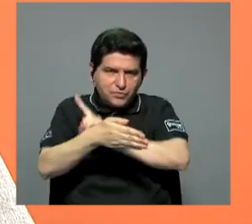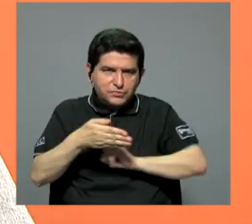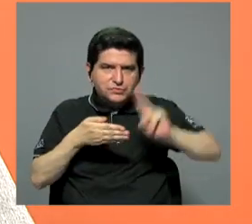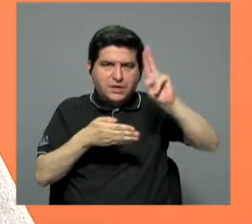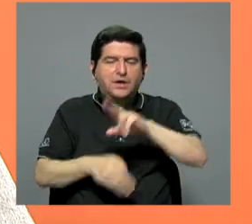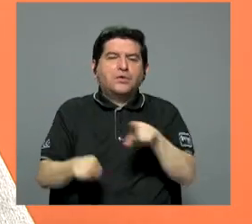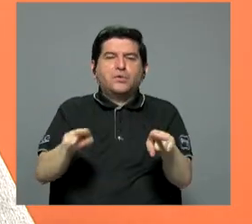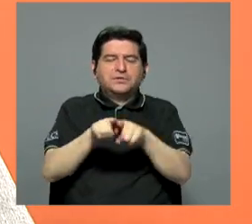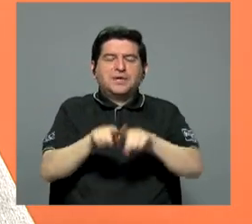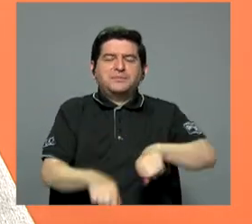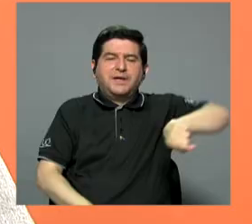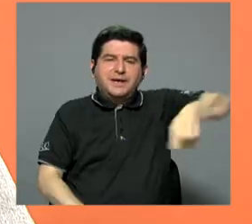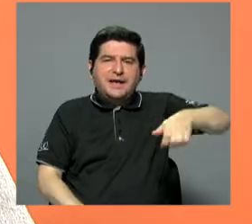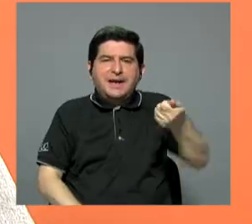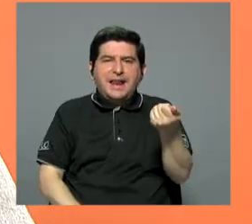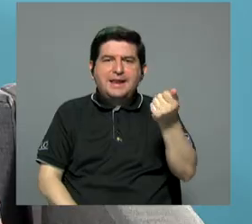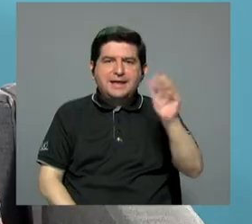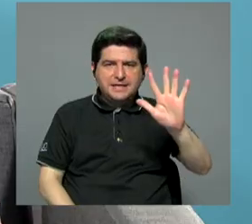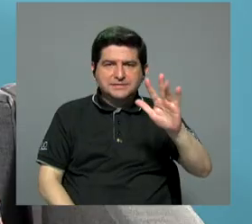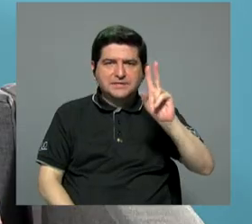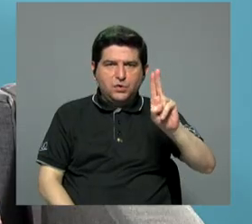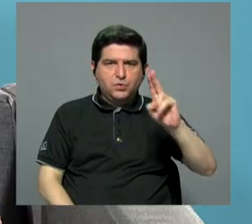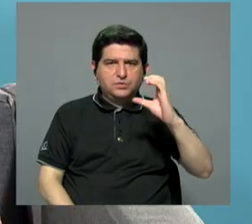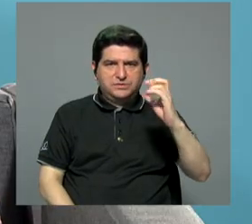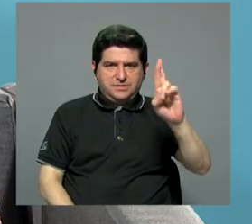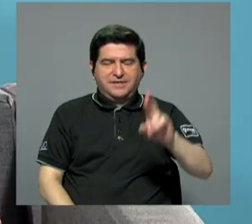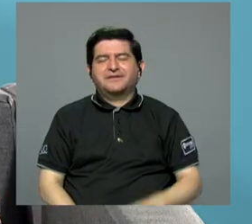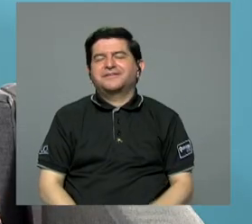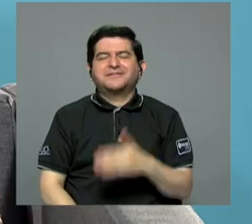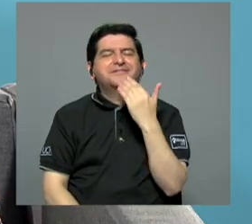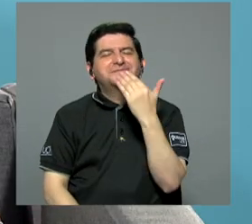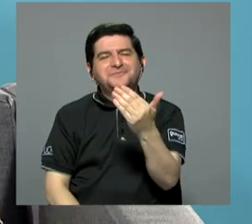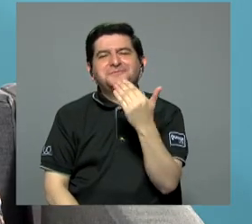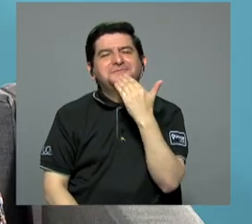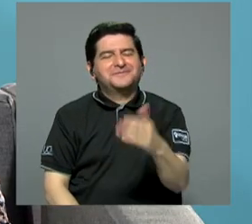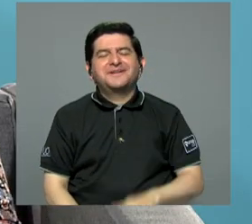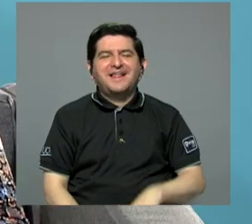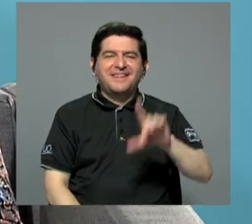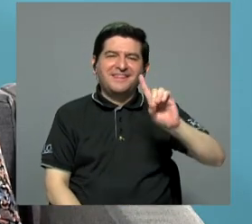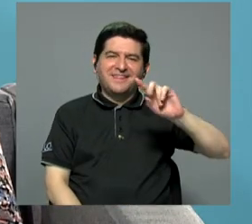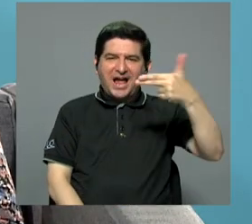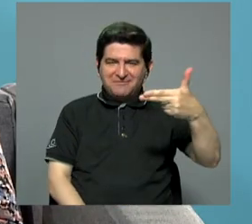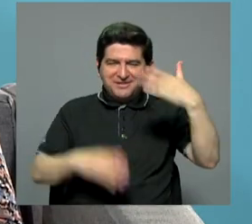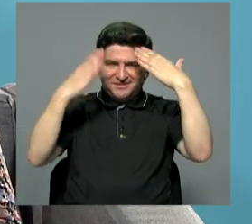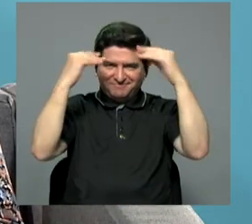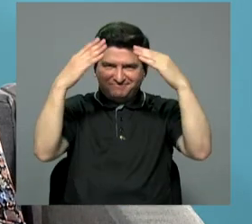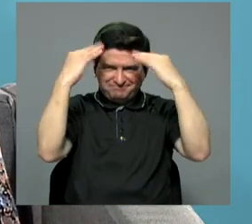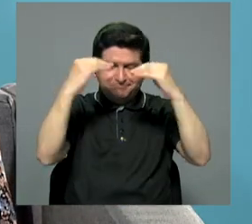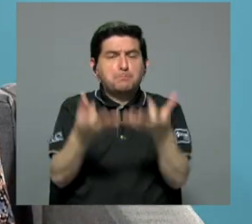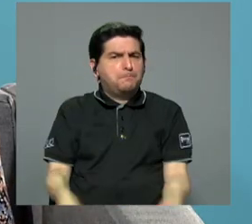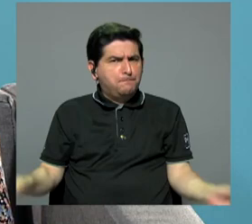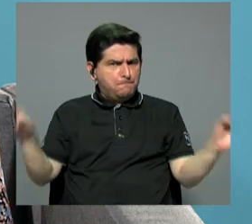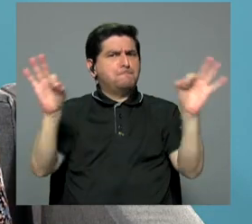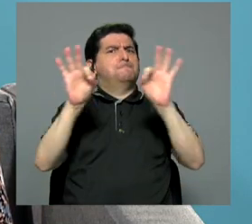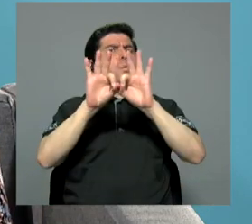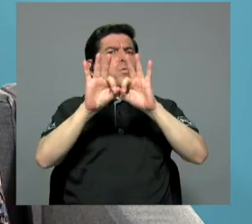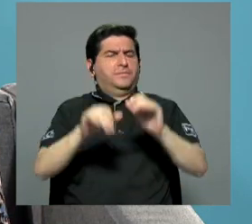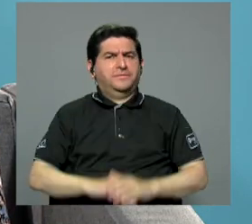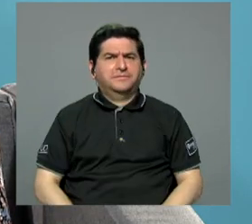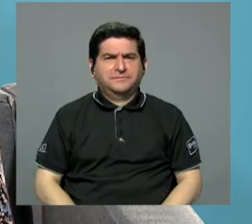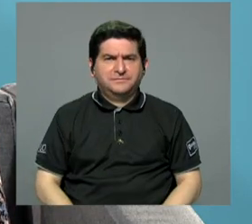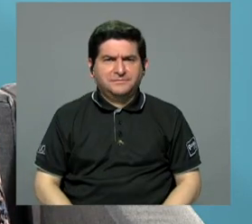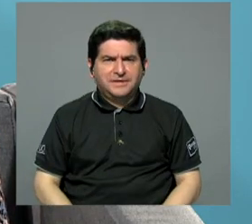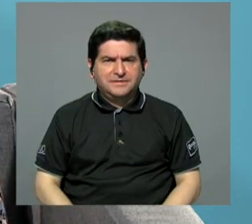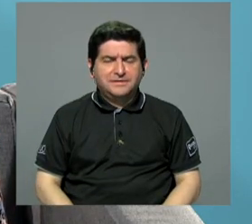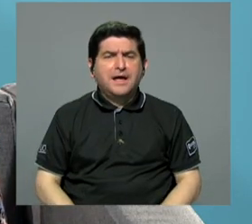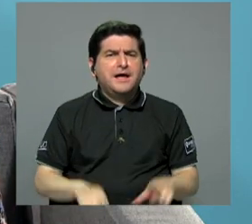Universidad de Costa Rica y también de 15 UCR. Así es. Muchísimas gracias a David Chavarria por esta información tan importante, de relevancia,